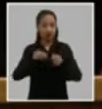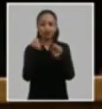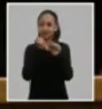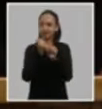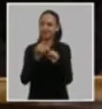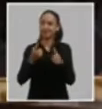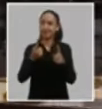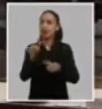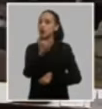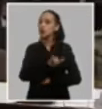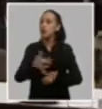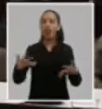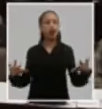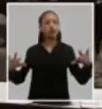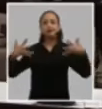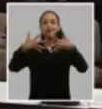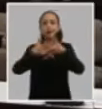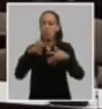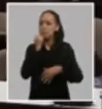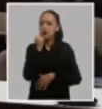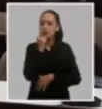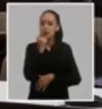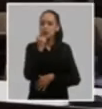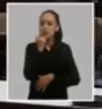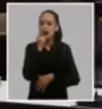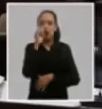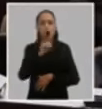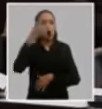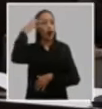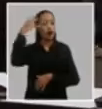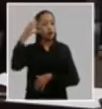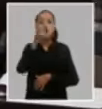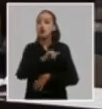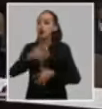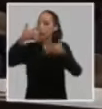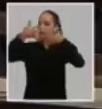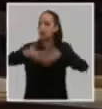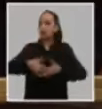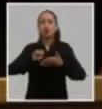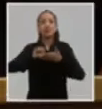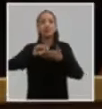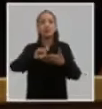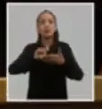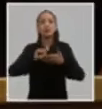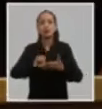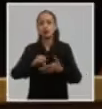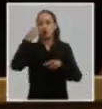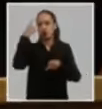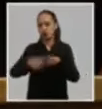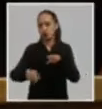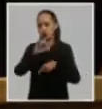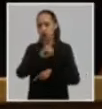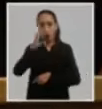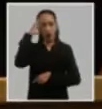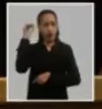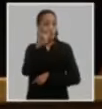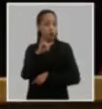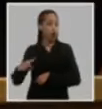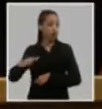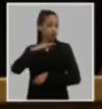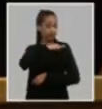fortalecer sus relaciones con las entidades de la producción los servicios e instituciones armadas